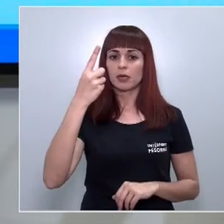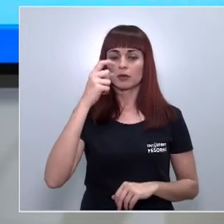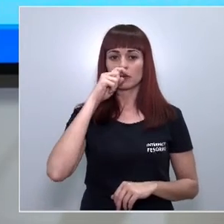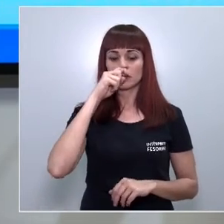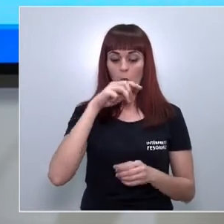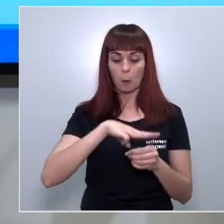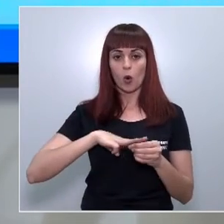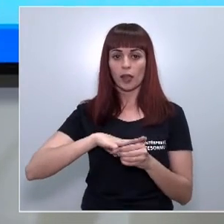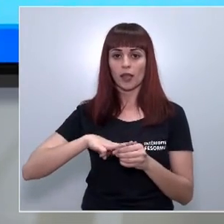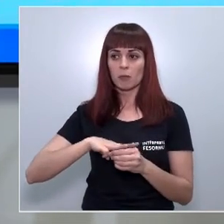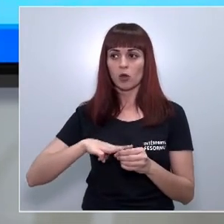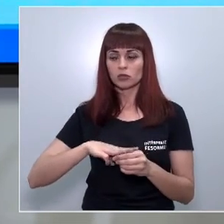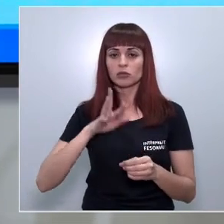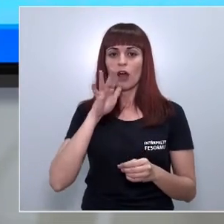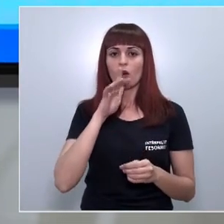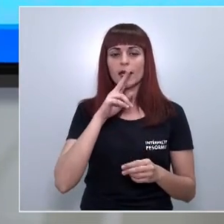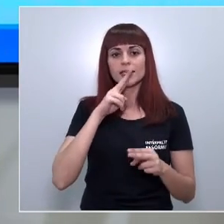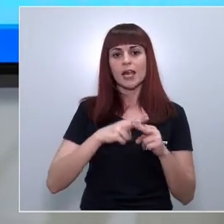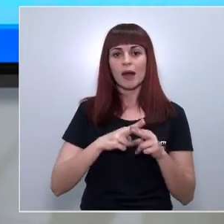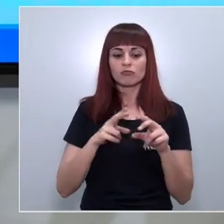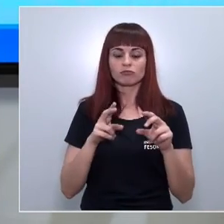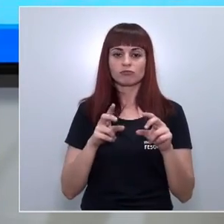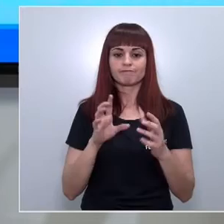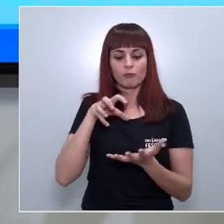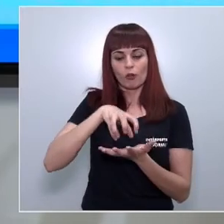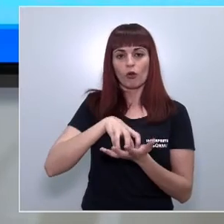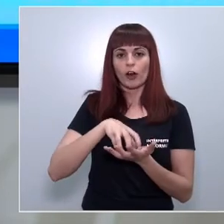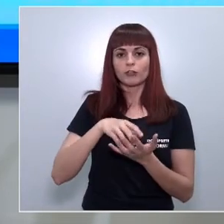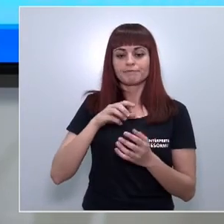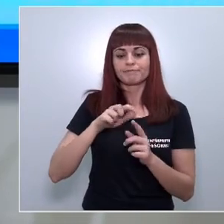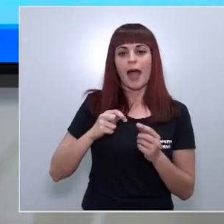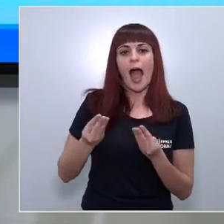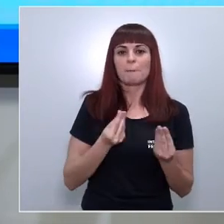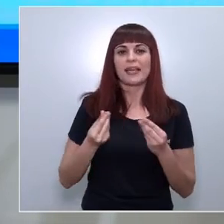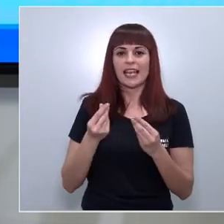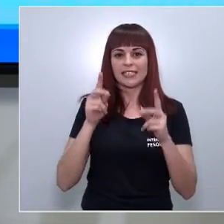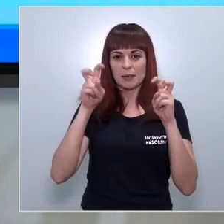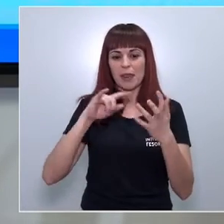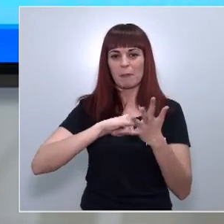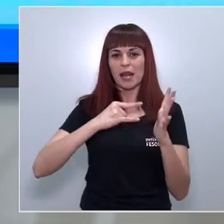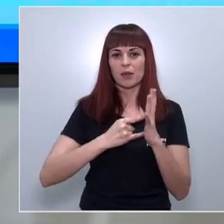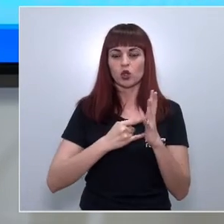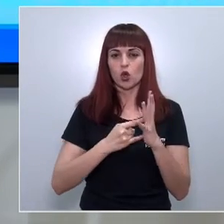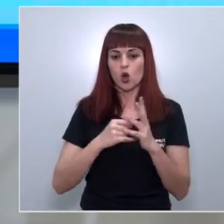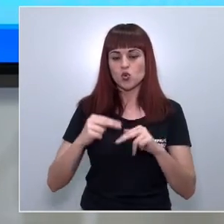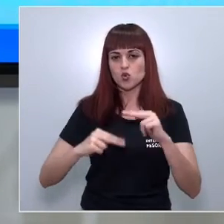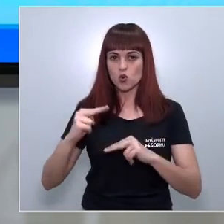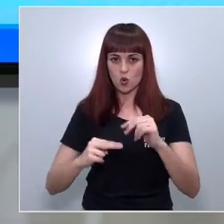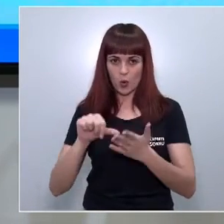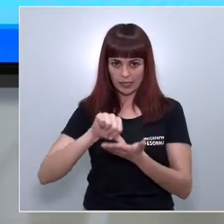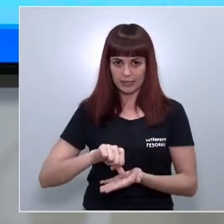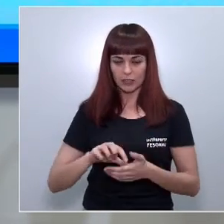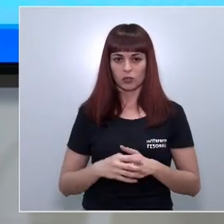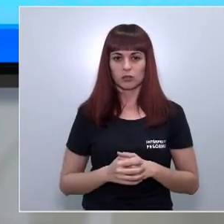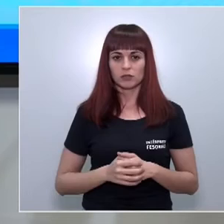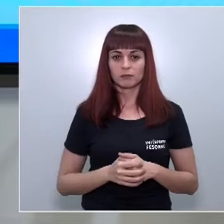municipios pasan a ser órganos ambientales en materia de planeamiento urbanístico. Todo ello, todo el planeamiento